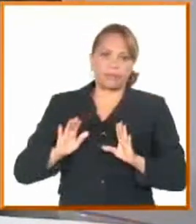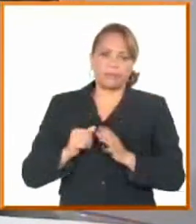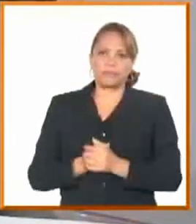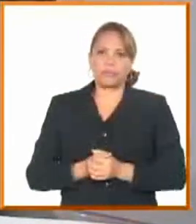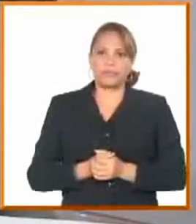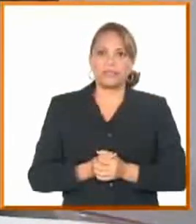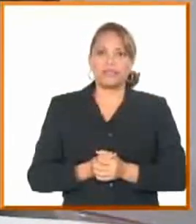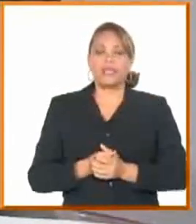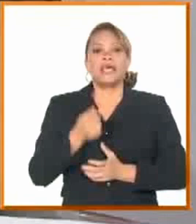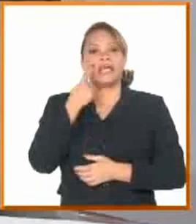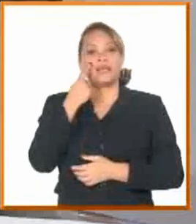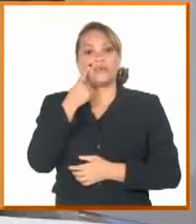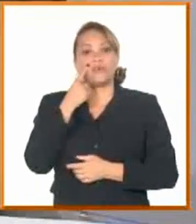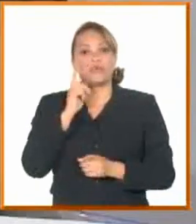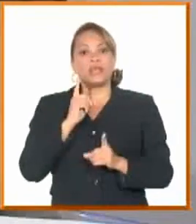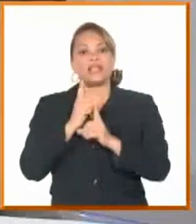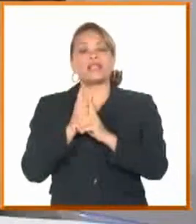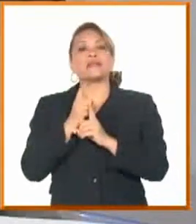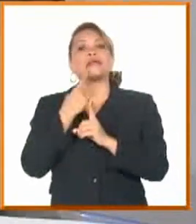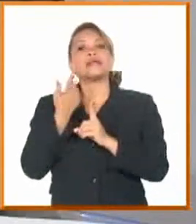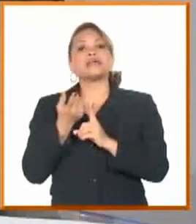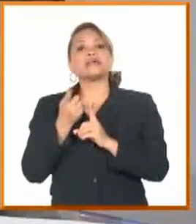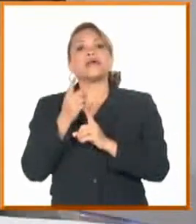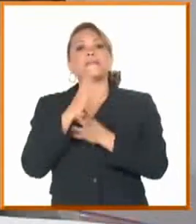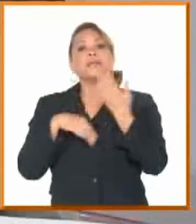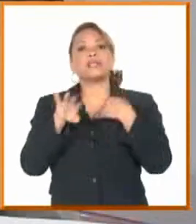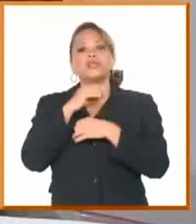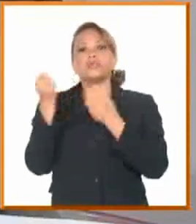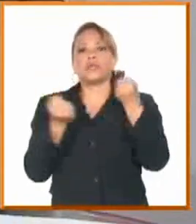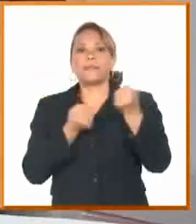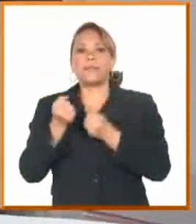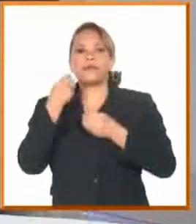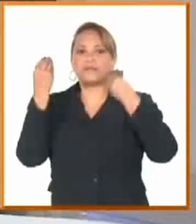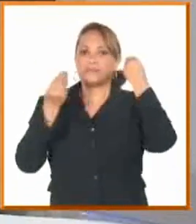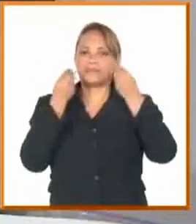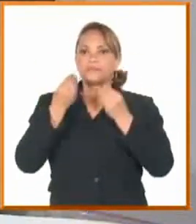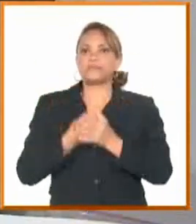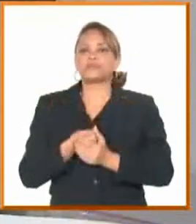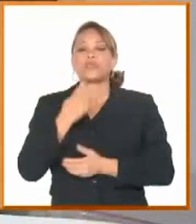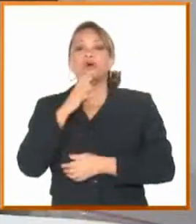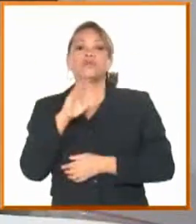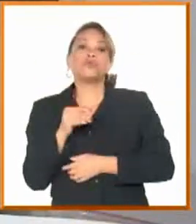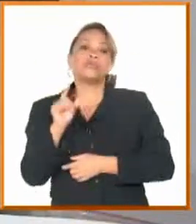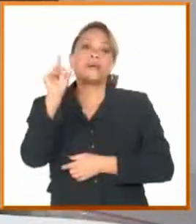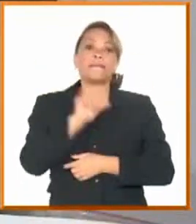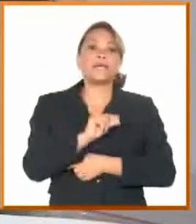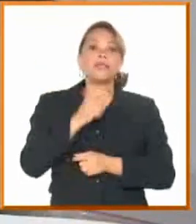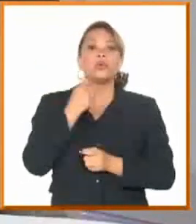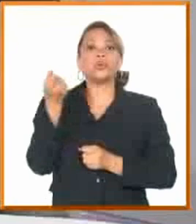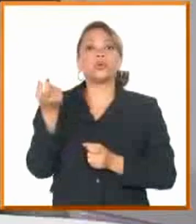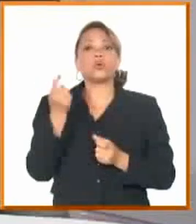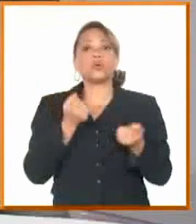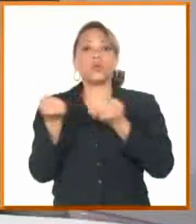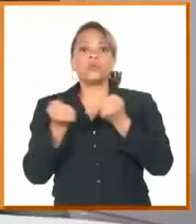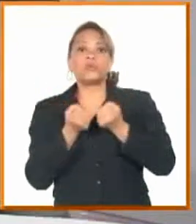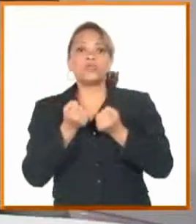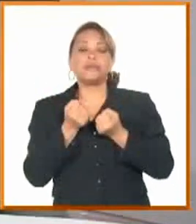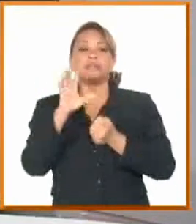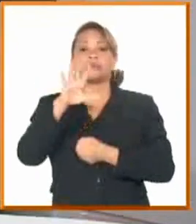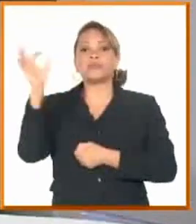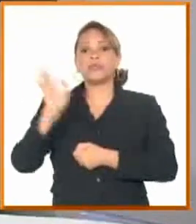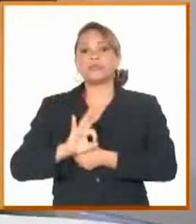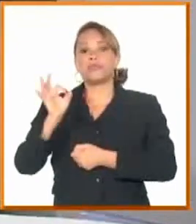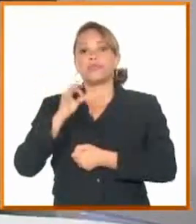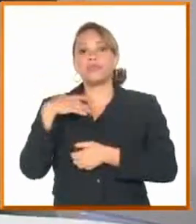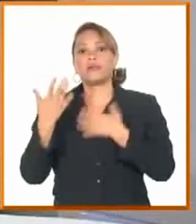que eso lo voy a mover con el ministro del transporte. Cuando uno dice, tengo menos combustible, bueno, vamos a ponerle el 50% de una actividad.